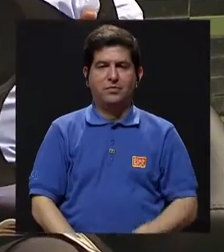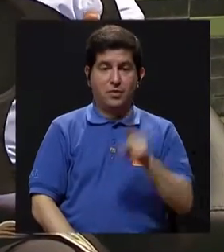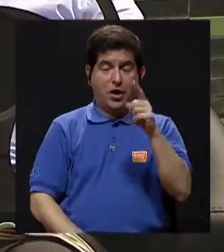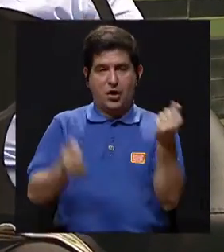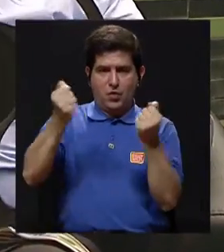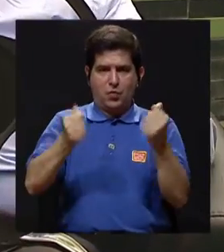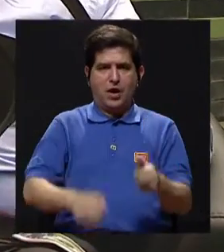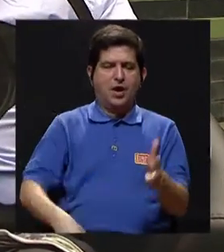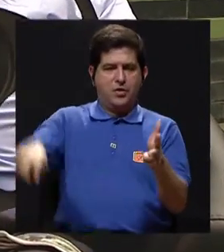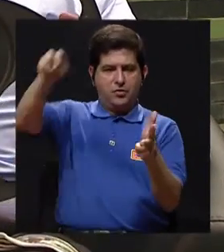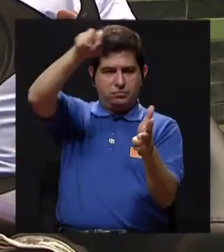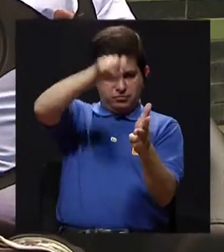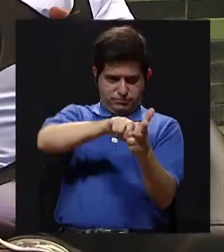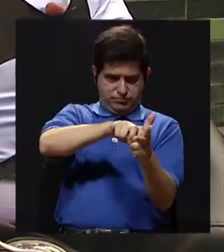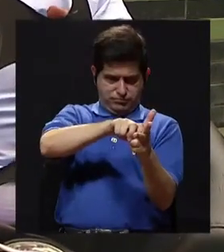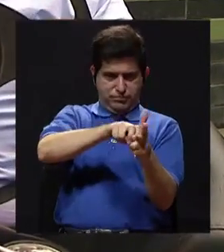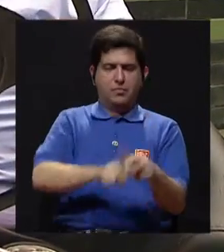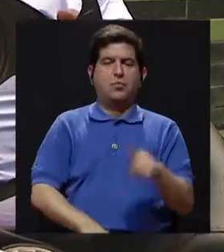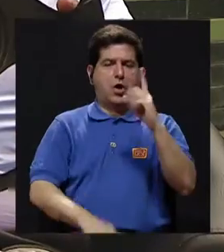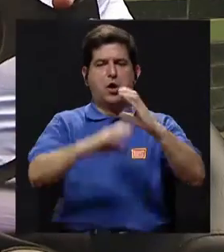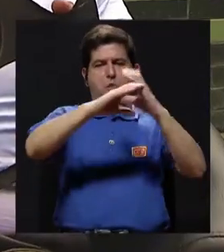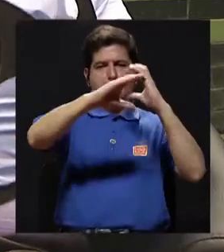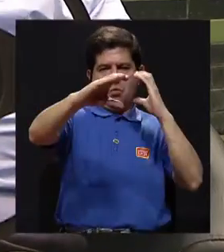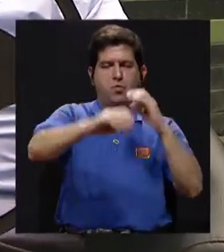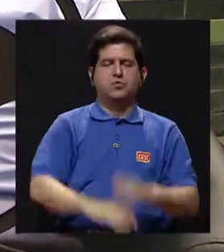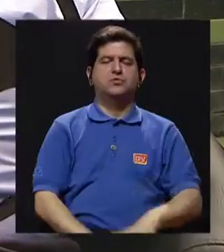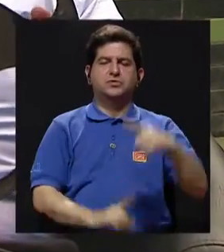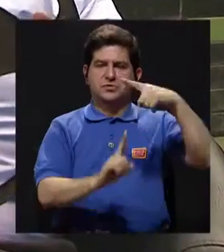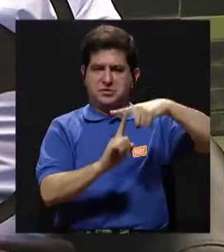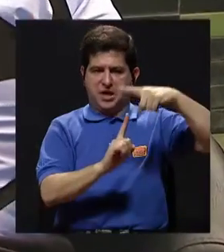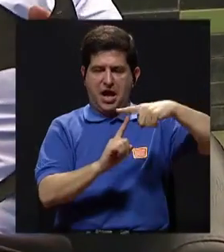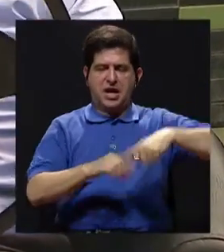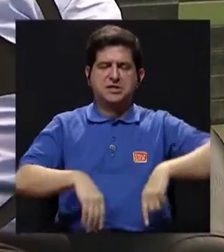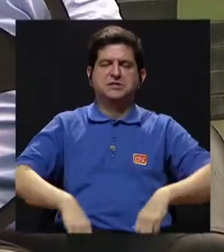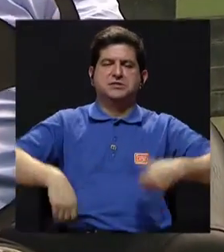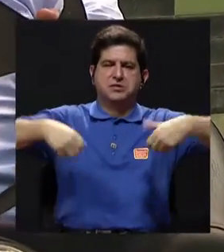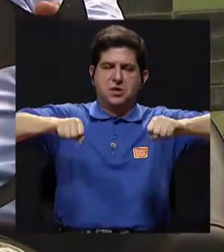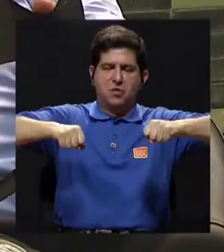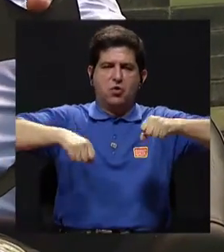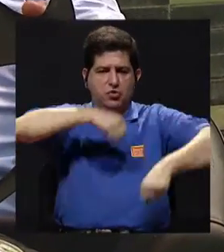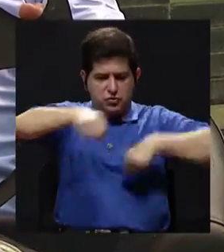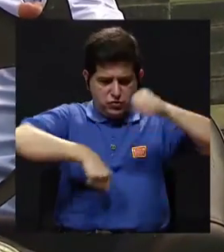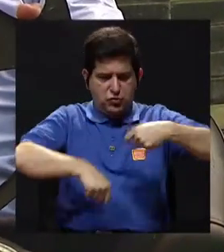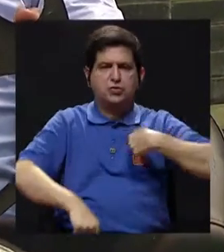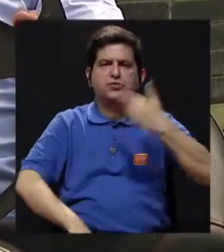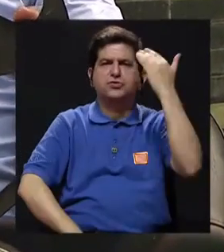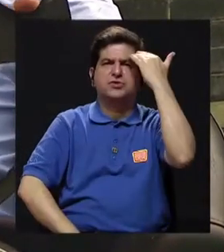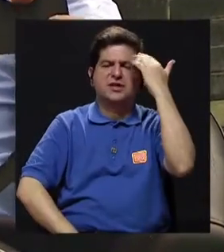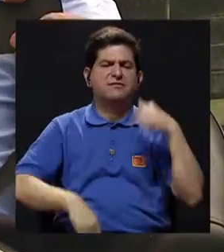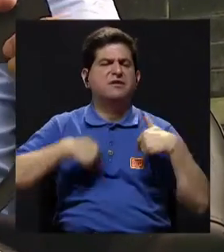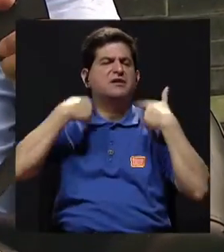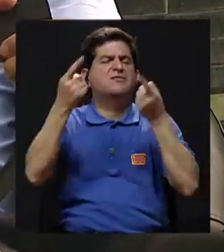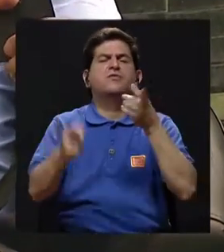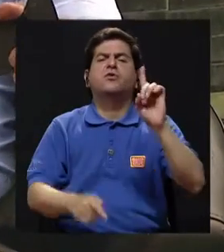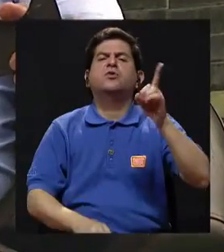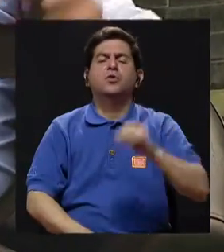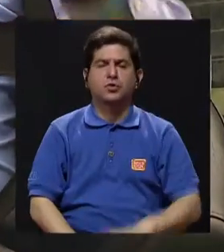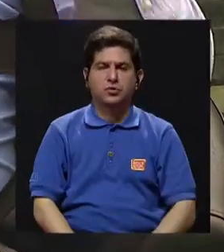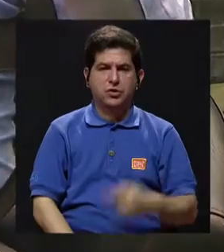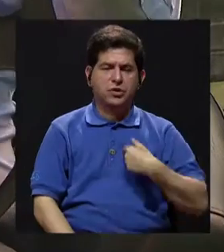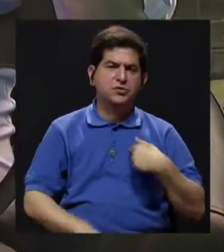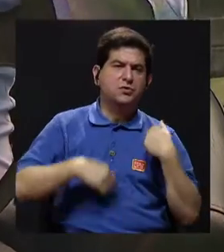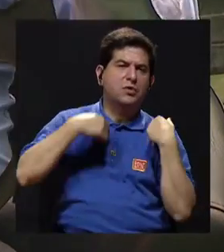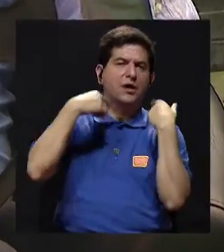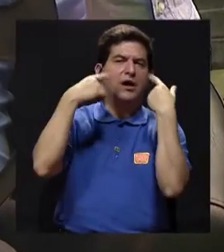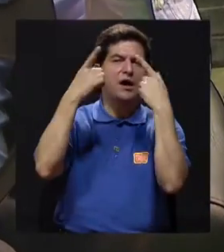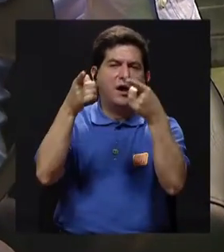me subo a un vehículo, a un autobús, a un taxi, a una moto, a una bicicleta, yo tengo que tener claro hacia dónde voy. Yo sé que yo